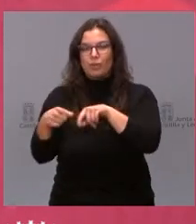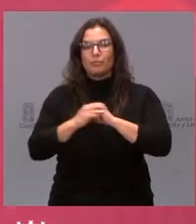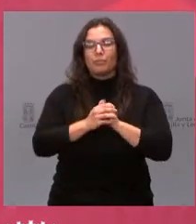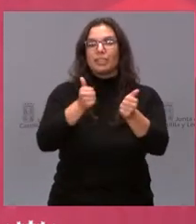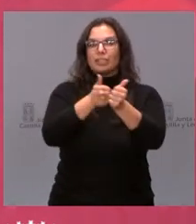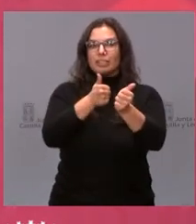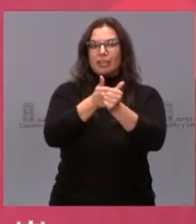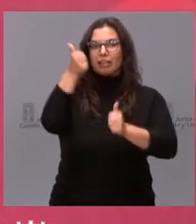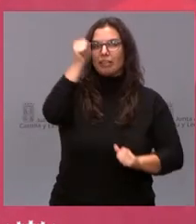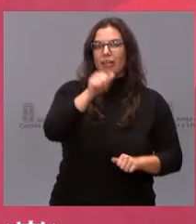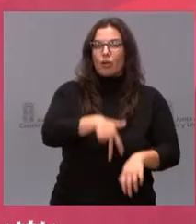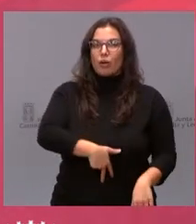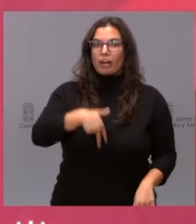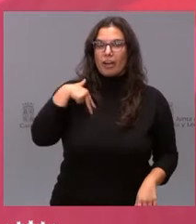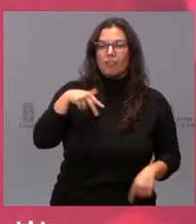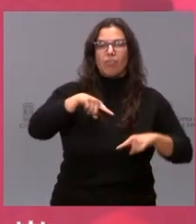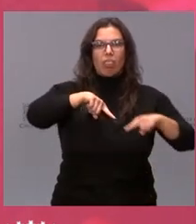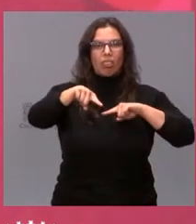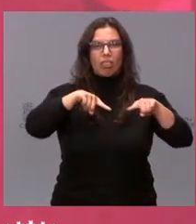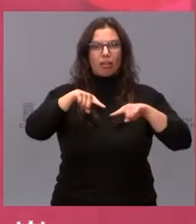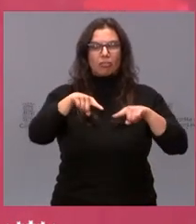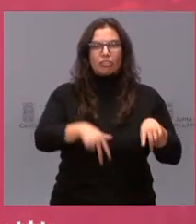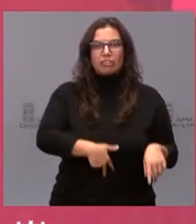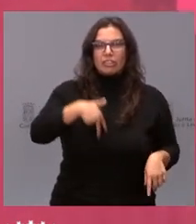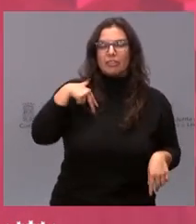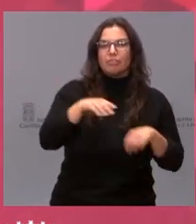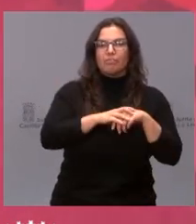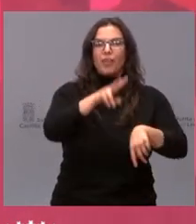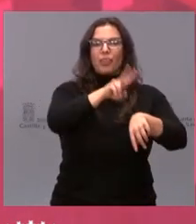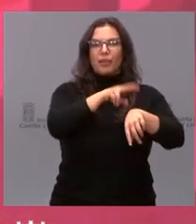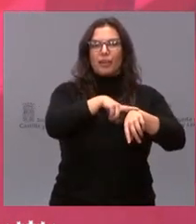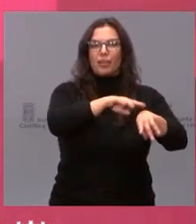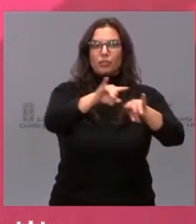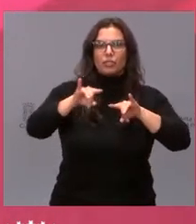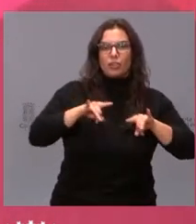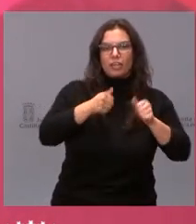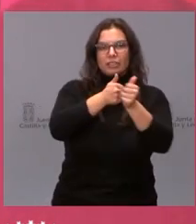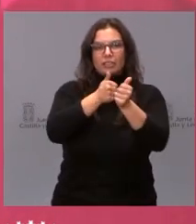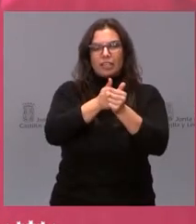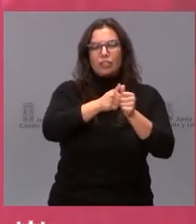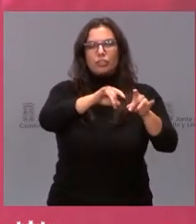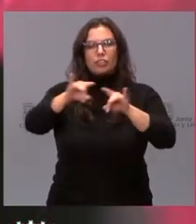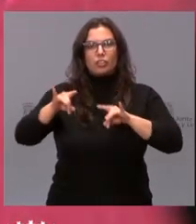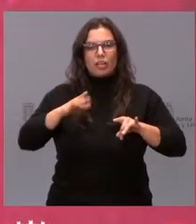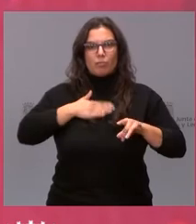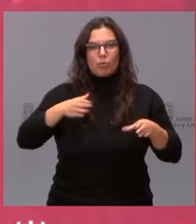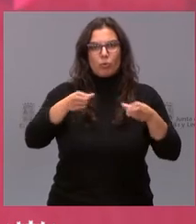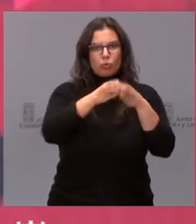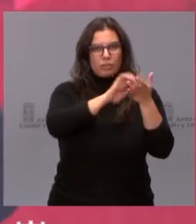general, directores generales, delegados territoriales y secretarios territoriales de la Junta de Castilla y León,